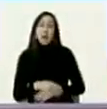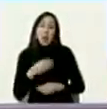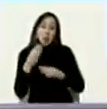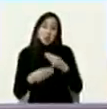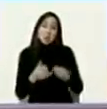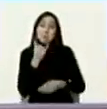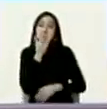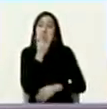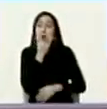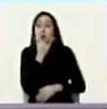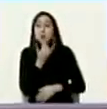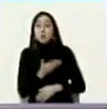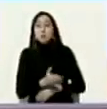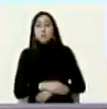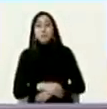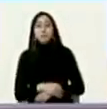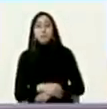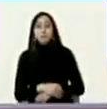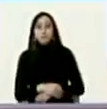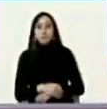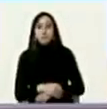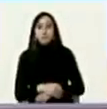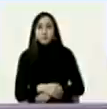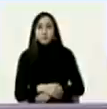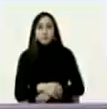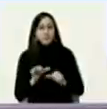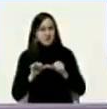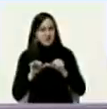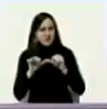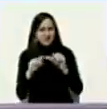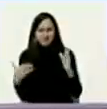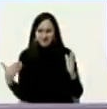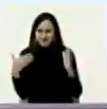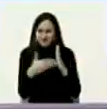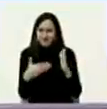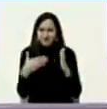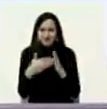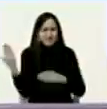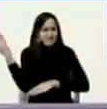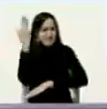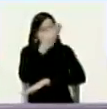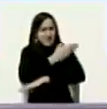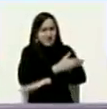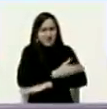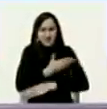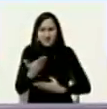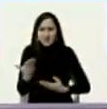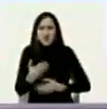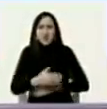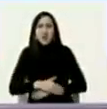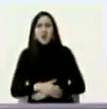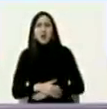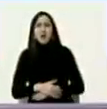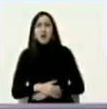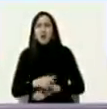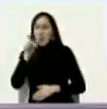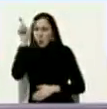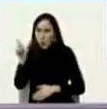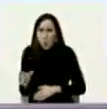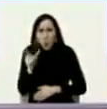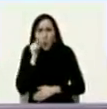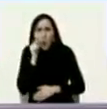ocurriendo y siguen las amenazas de sanciones salió Antony Blinken a amenazar